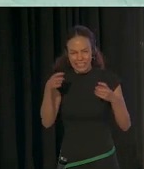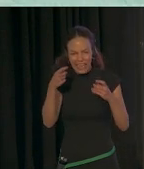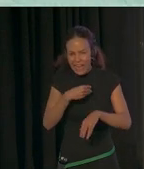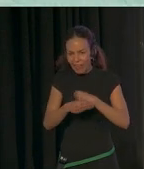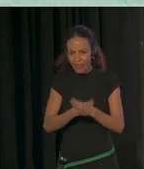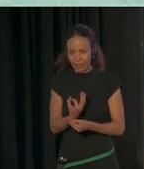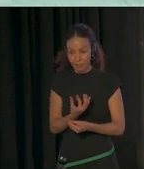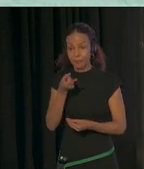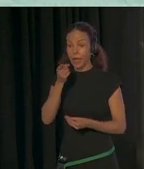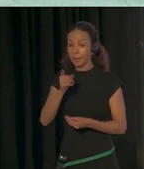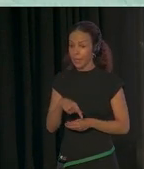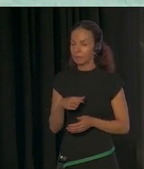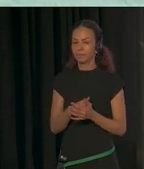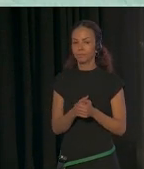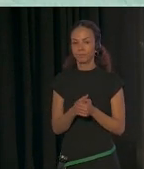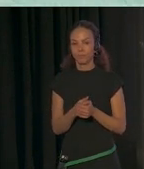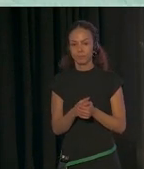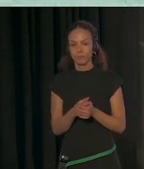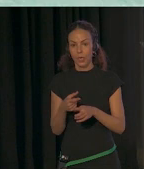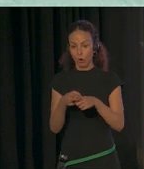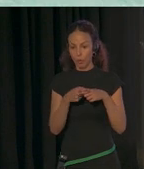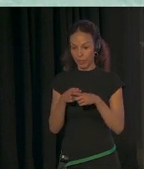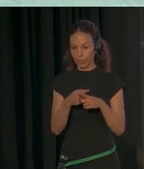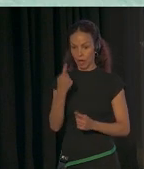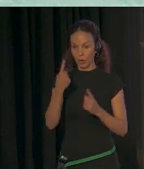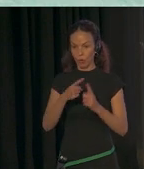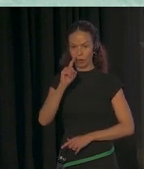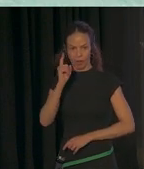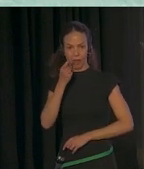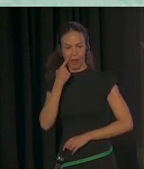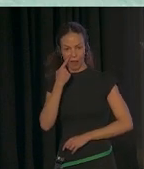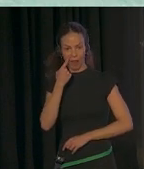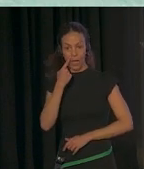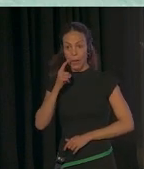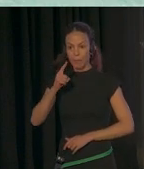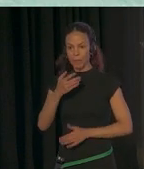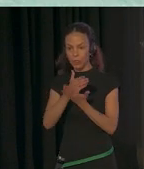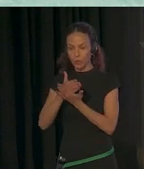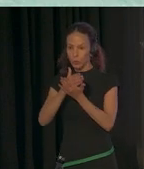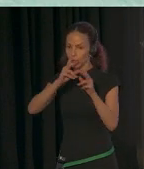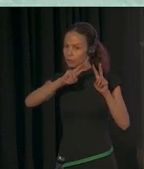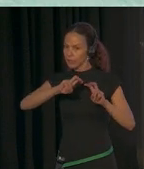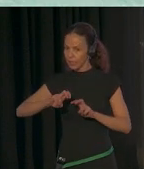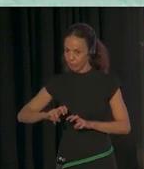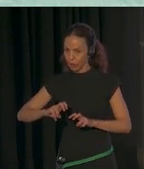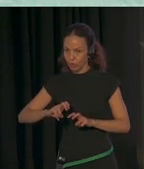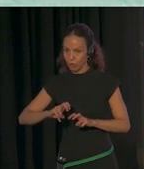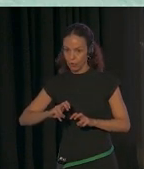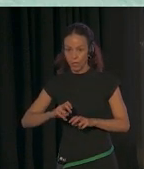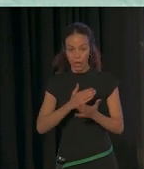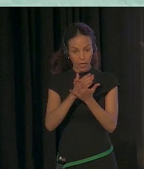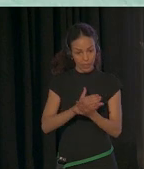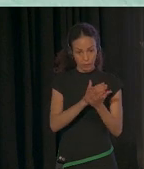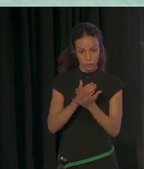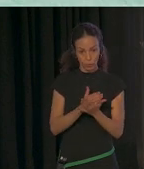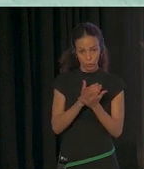También vamos a compartir algunos de los primeros estudios de investigación, un estudio cualitativo,